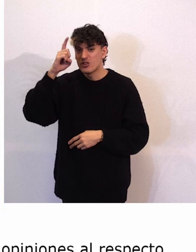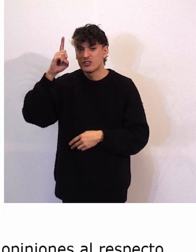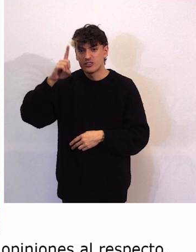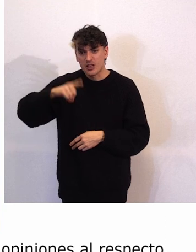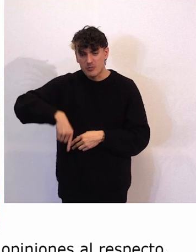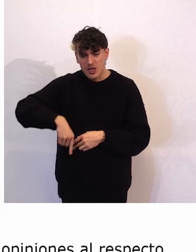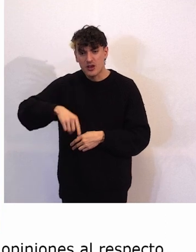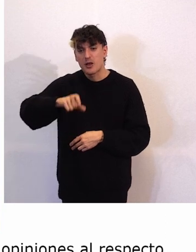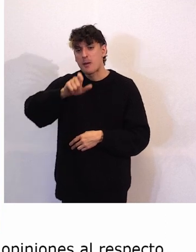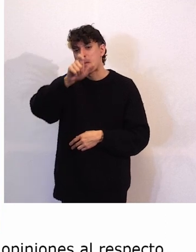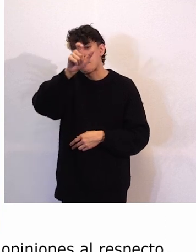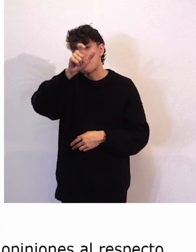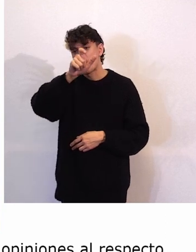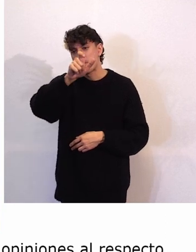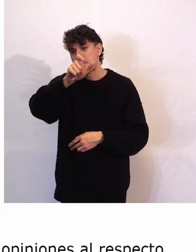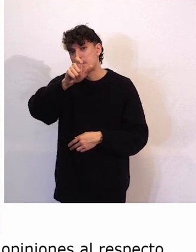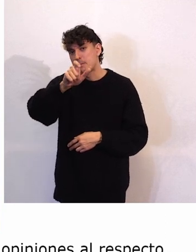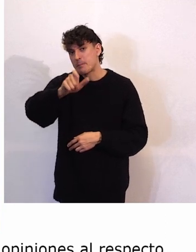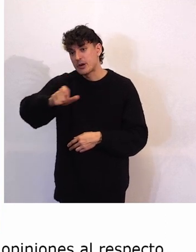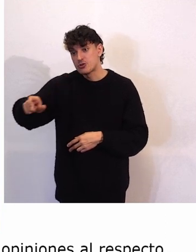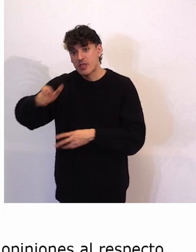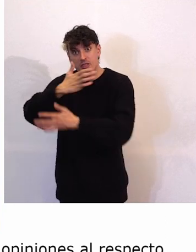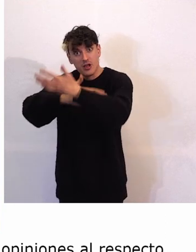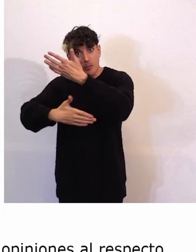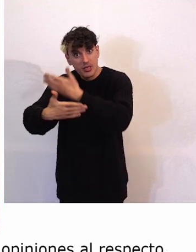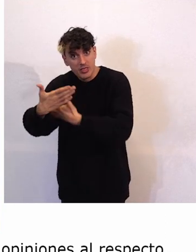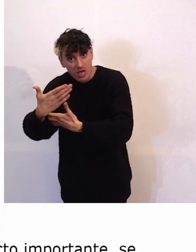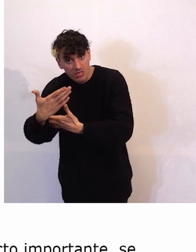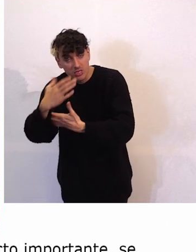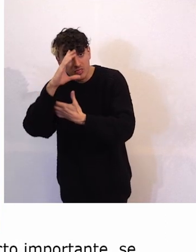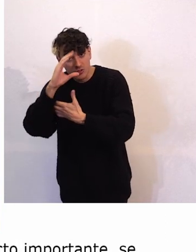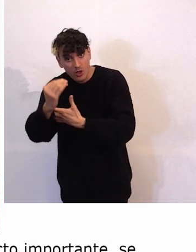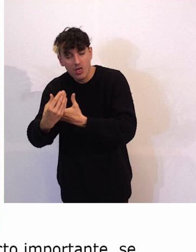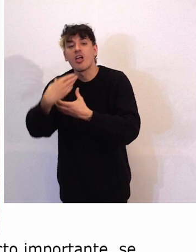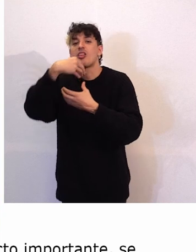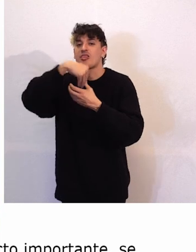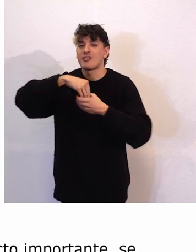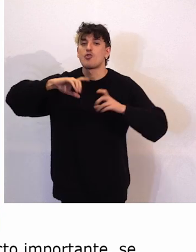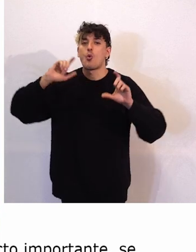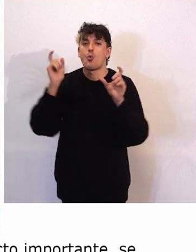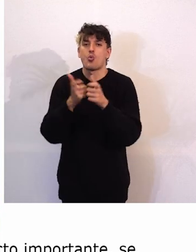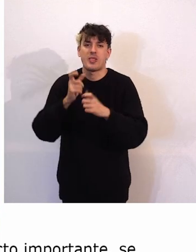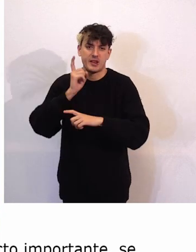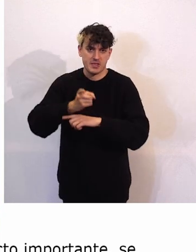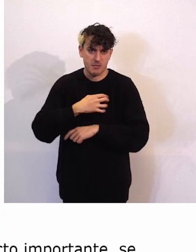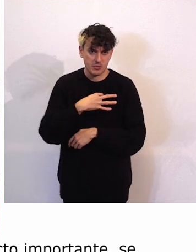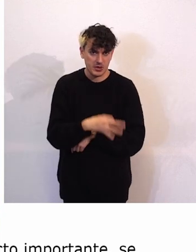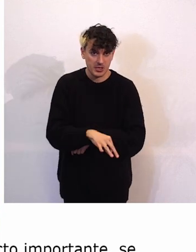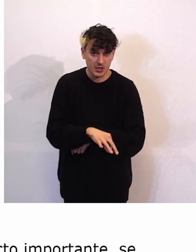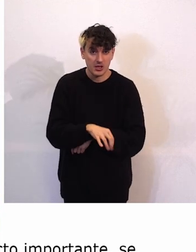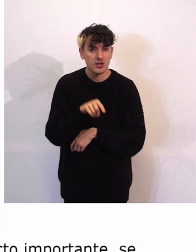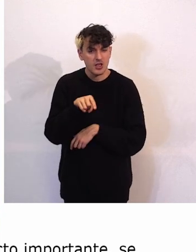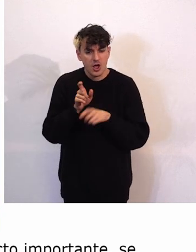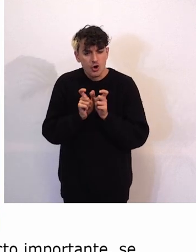la Junta Directiva personas con discapacidad intelectual y en una de esas reuniones de la Junta